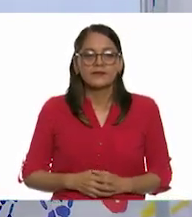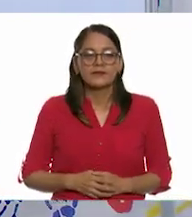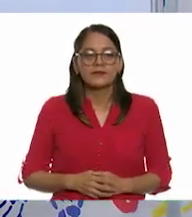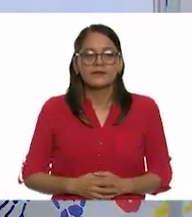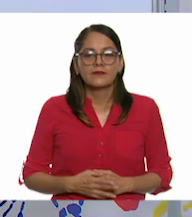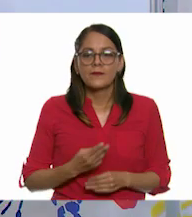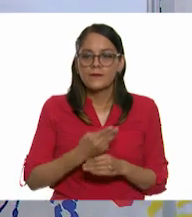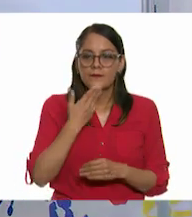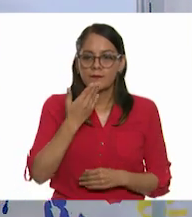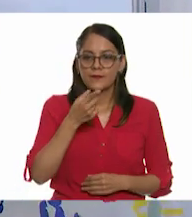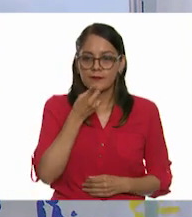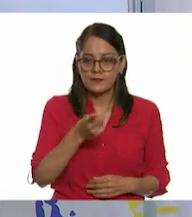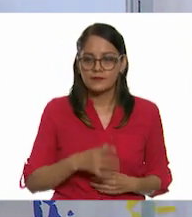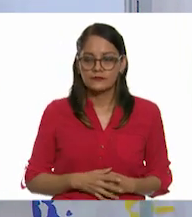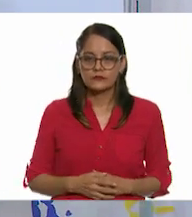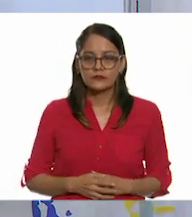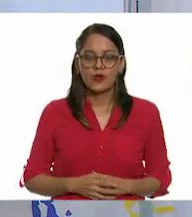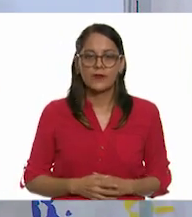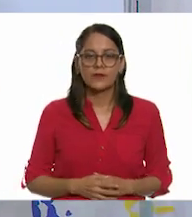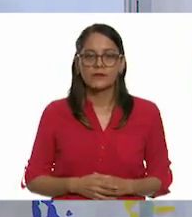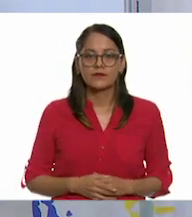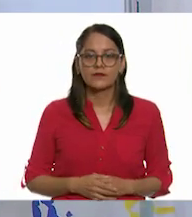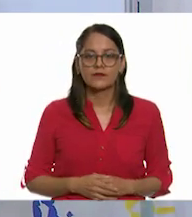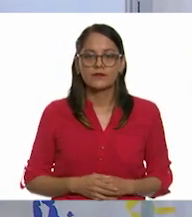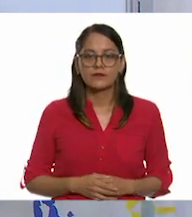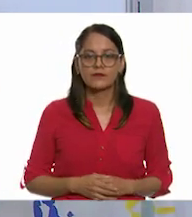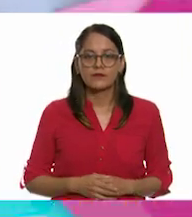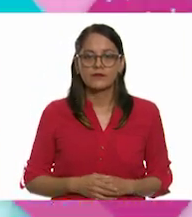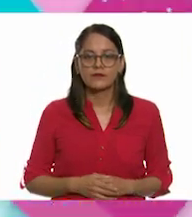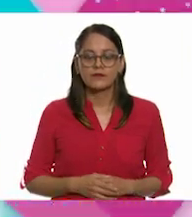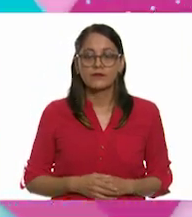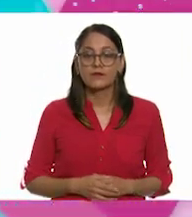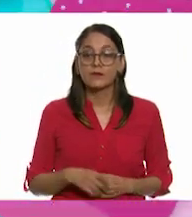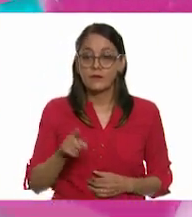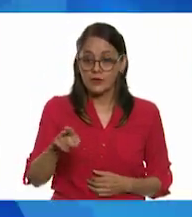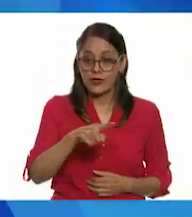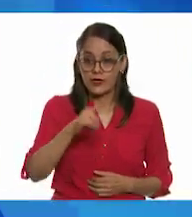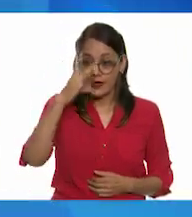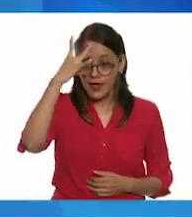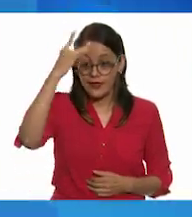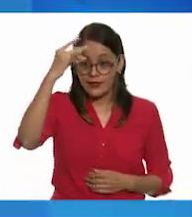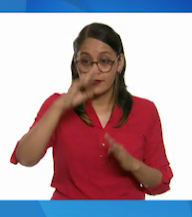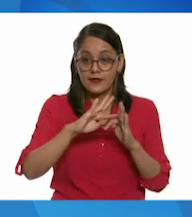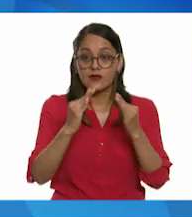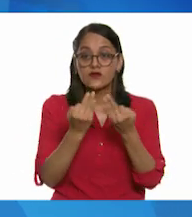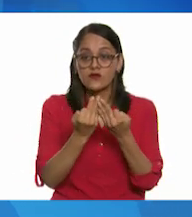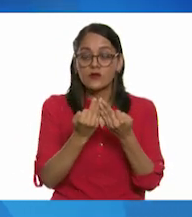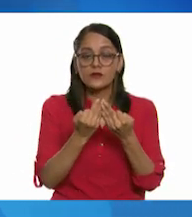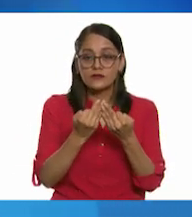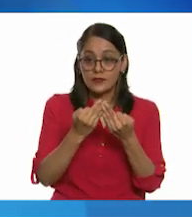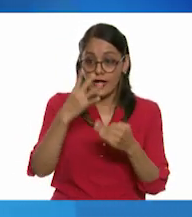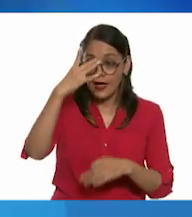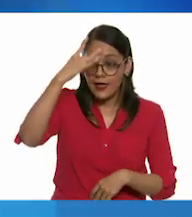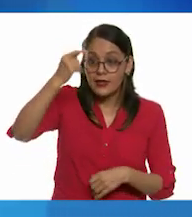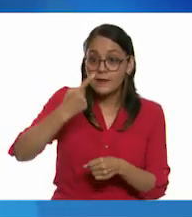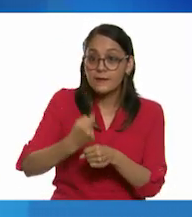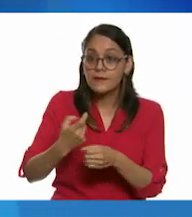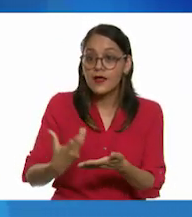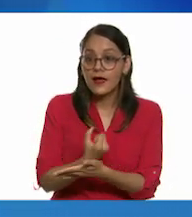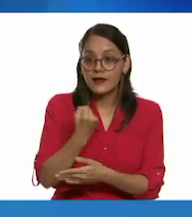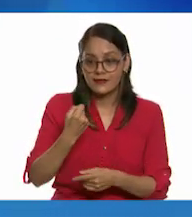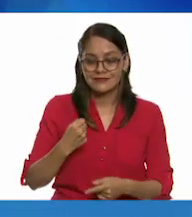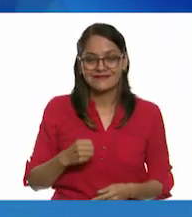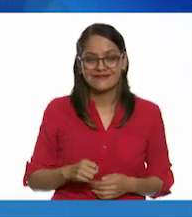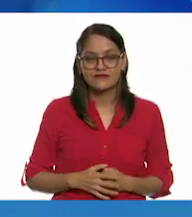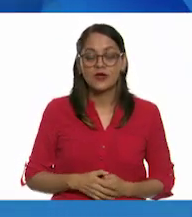Muy bien. Y nos dice, dice, el que adivine primero la figura gana. Muy